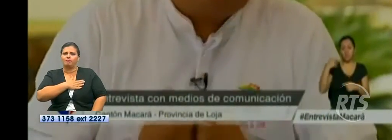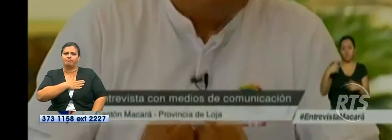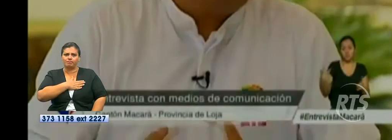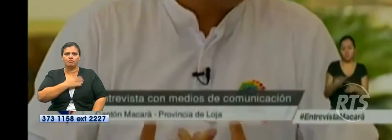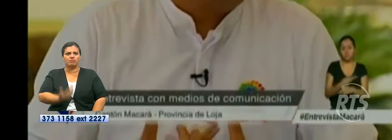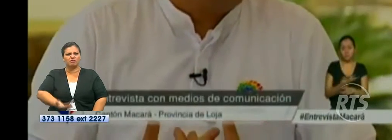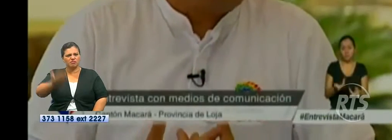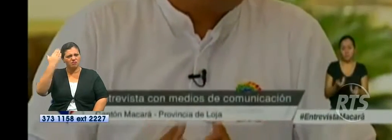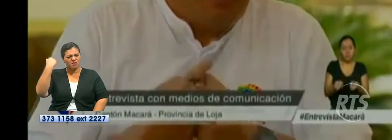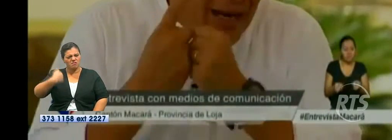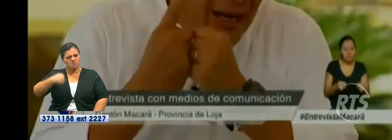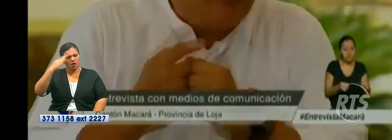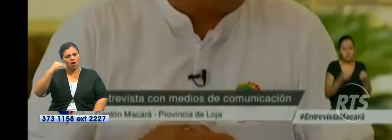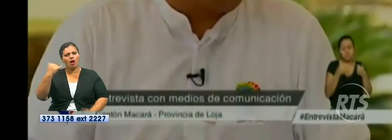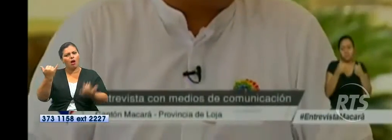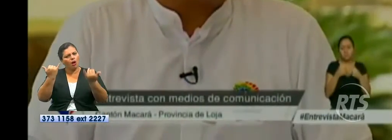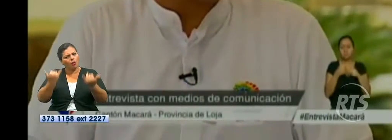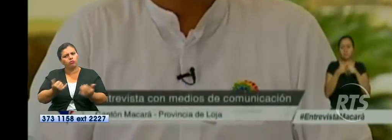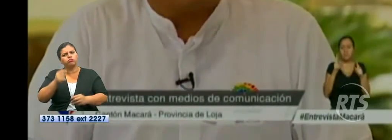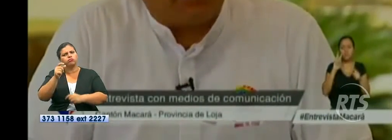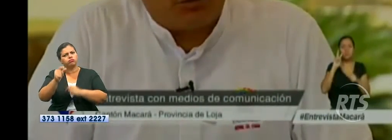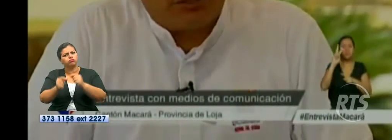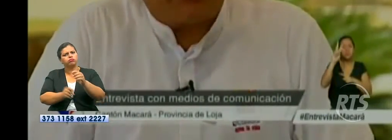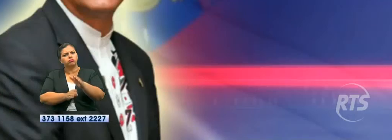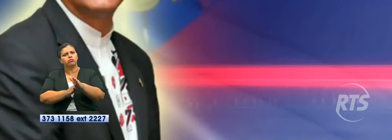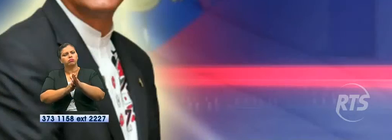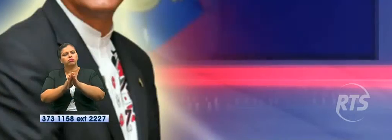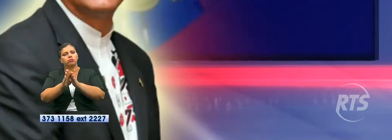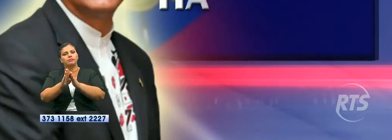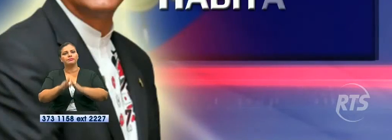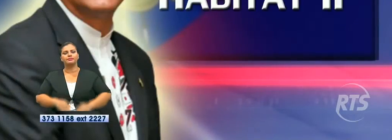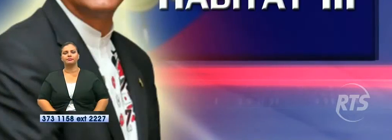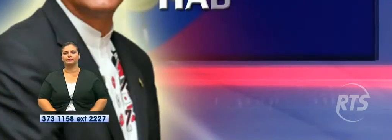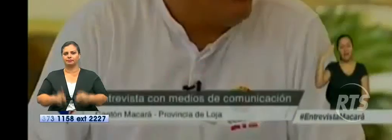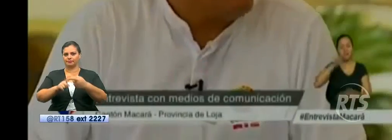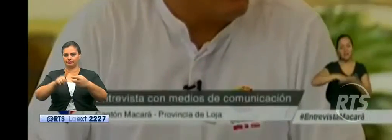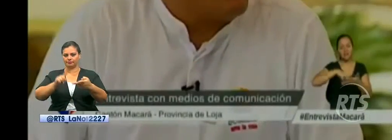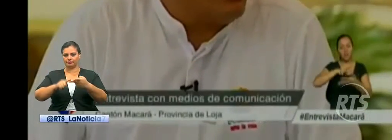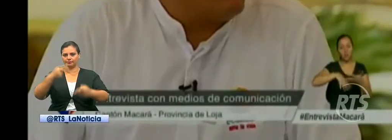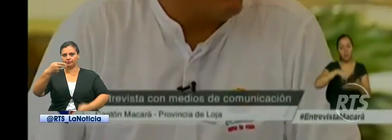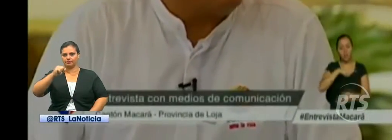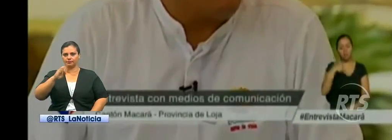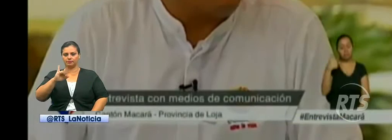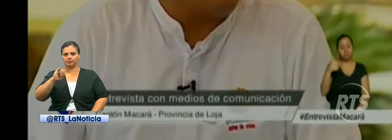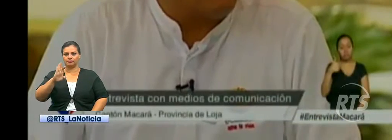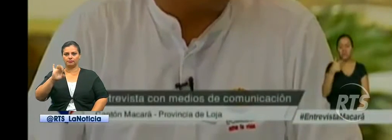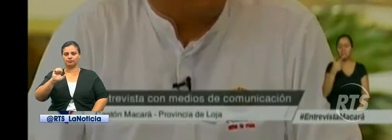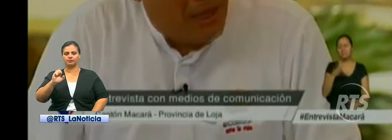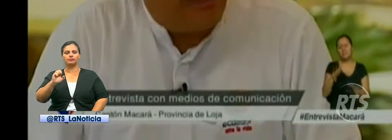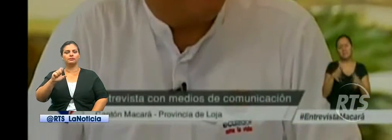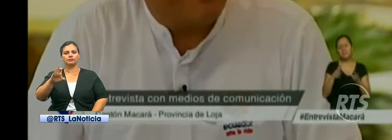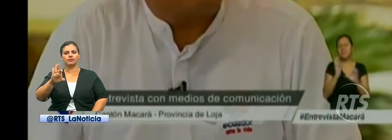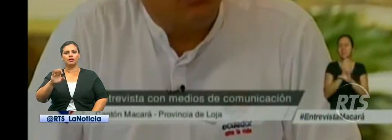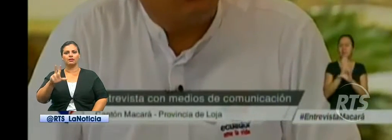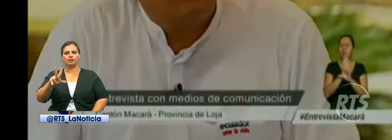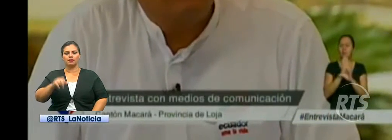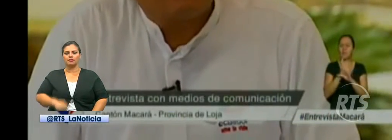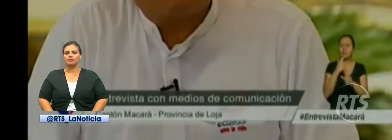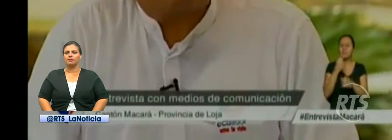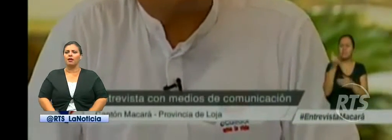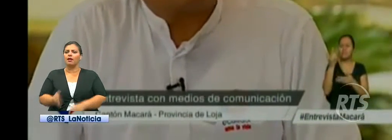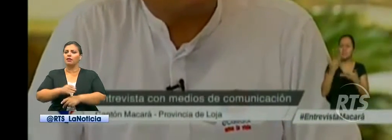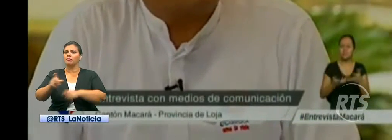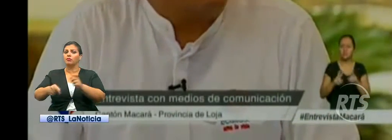realmente lo hemos hecho muy bien y verá que la historia lo sabrá reconocer. Algunos calculaban que esto nos había costado, créanme, alguien calculó